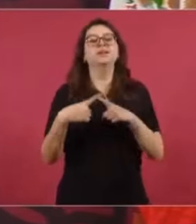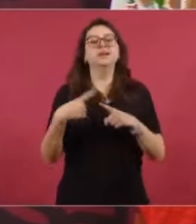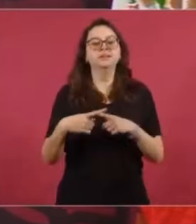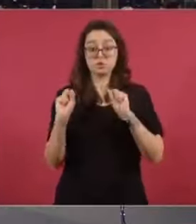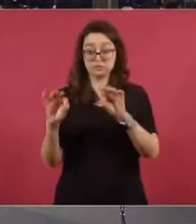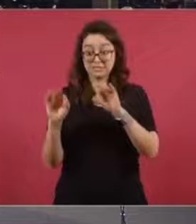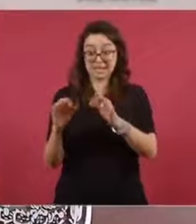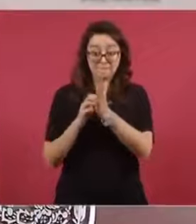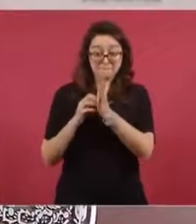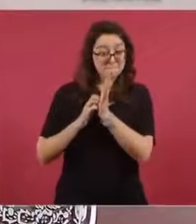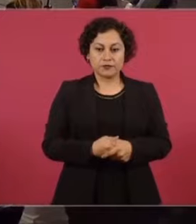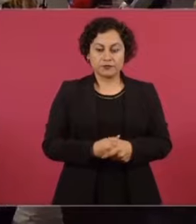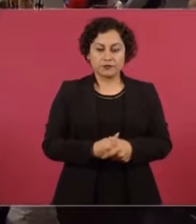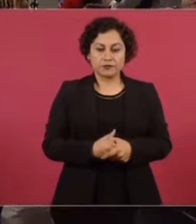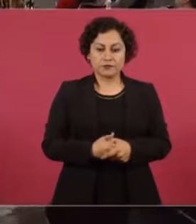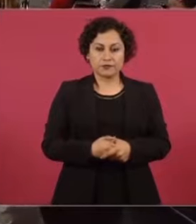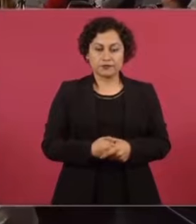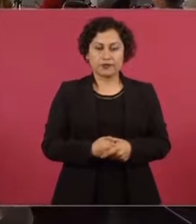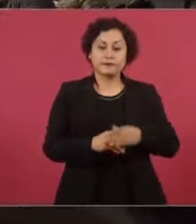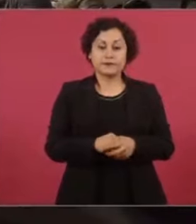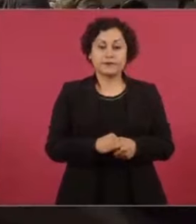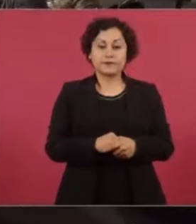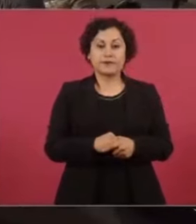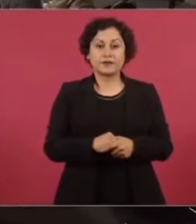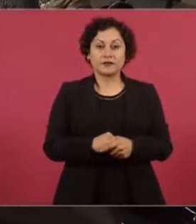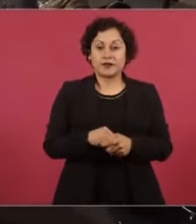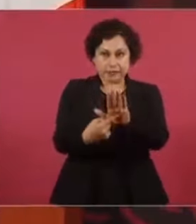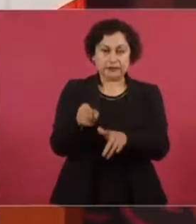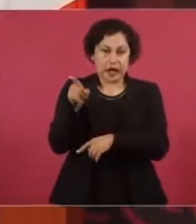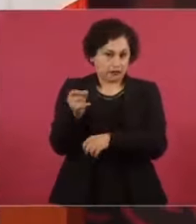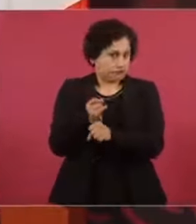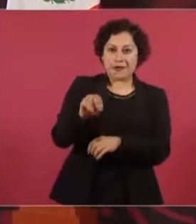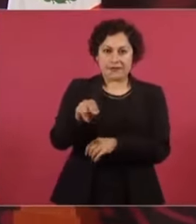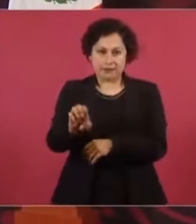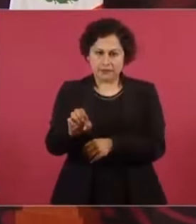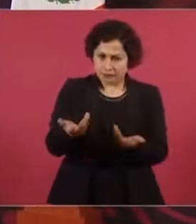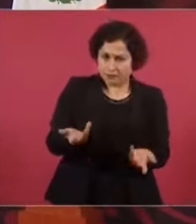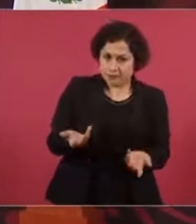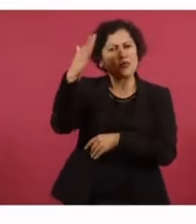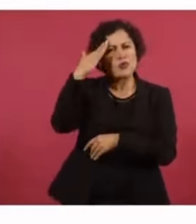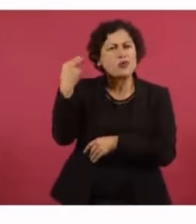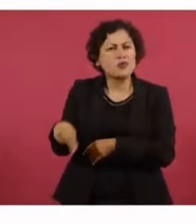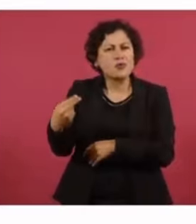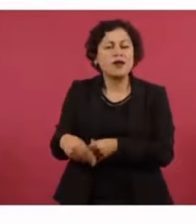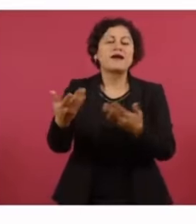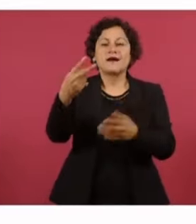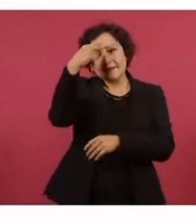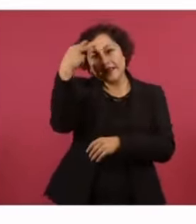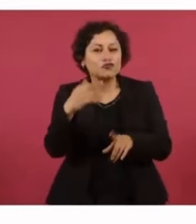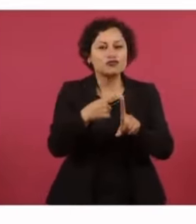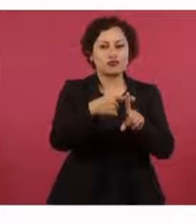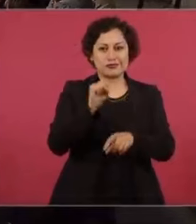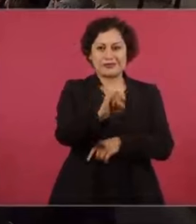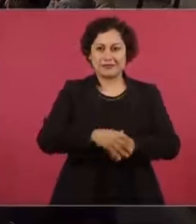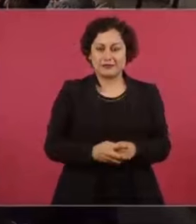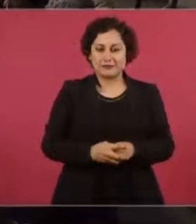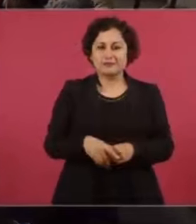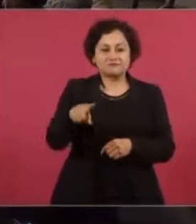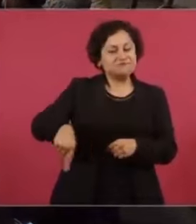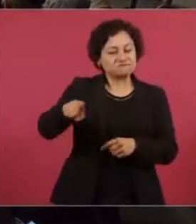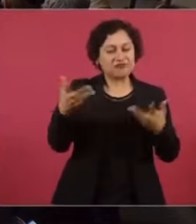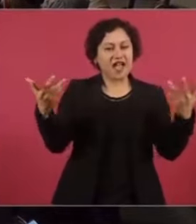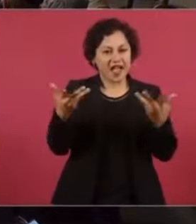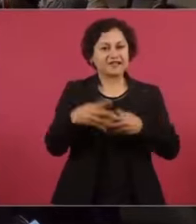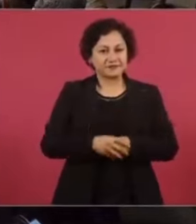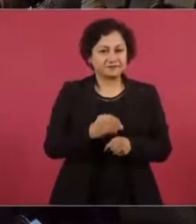son robots. Esto cuesta mucho. Esto lo va a investigar la apariencia, segurísimo. Si no hay línea. Oh, ya sé cuál. Mexicanos a favor de la corrupción. Eso van a hacer en el estudio.